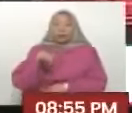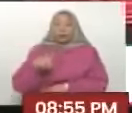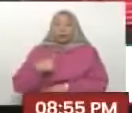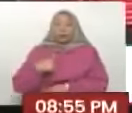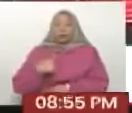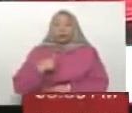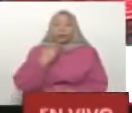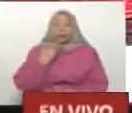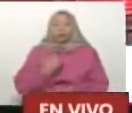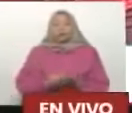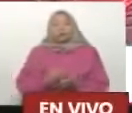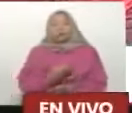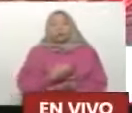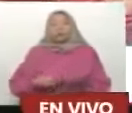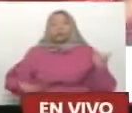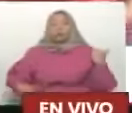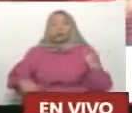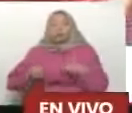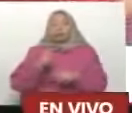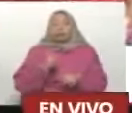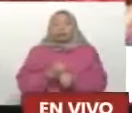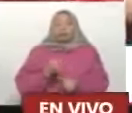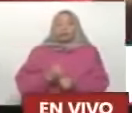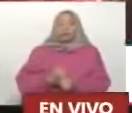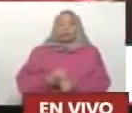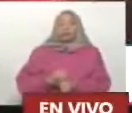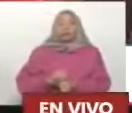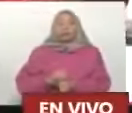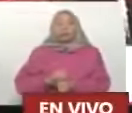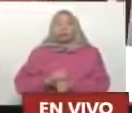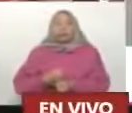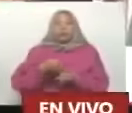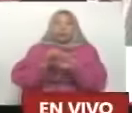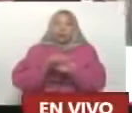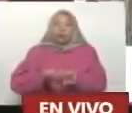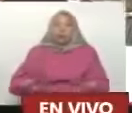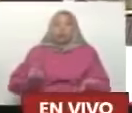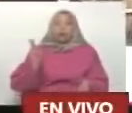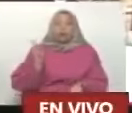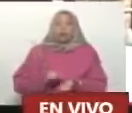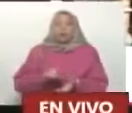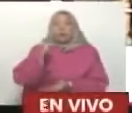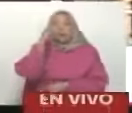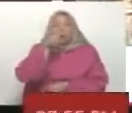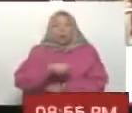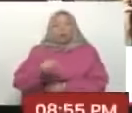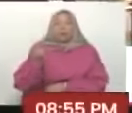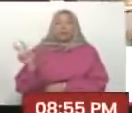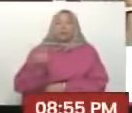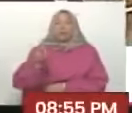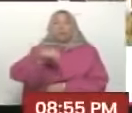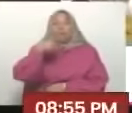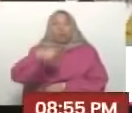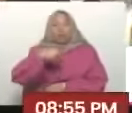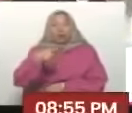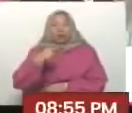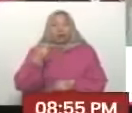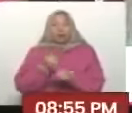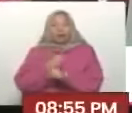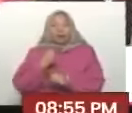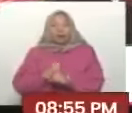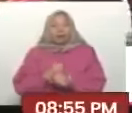Bueno, agradecerle, presidente, por todo el esfuerzo que viene realizando por la educación del pueblo venezolano, gracias a la política de la abricomiles,